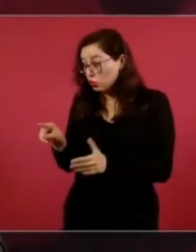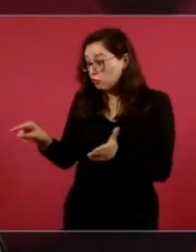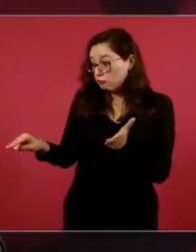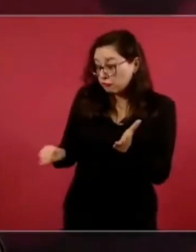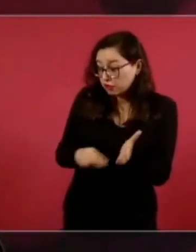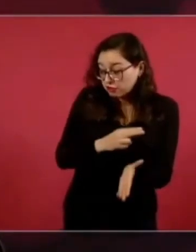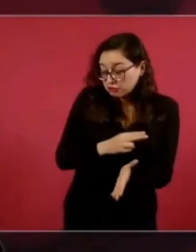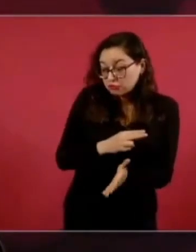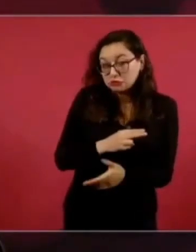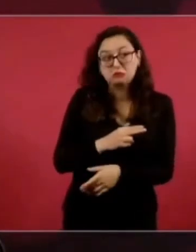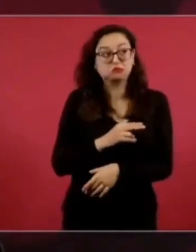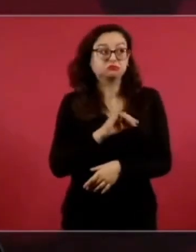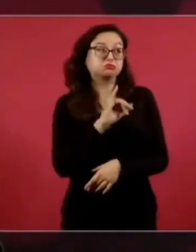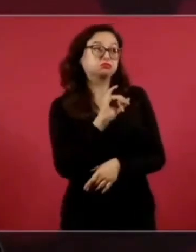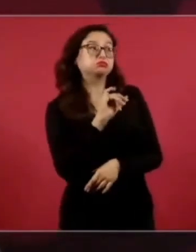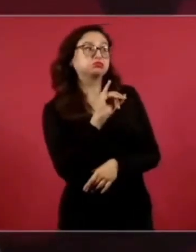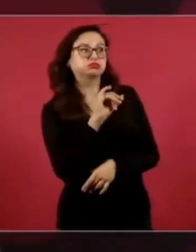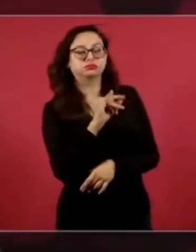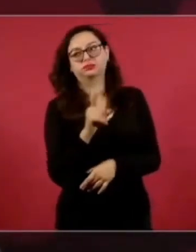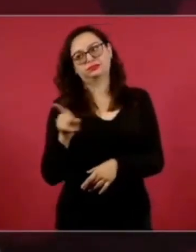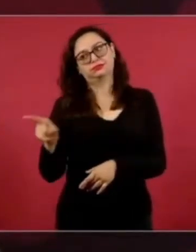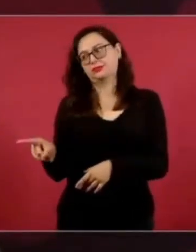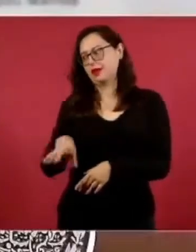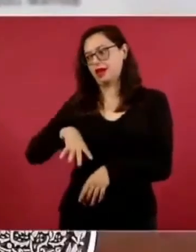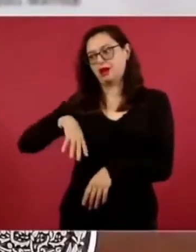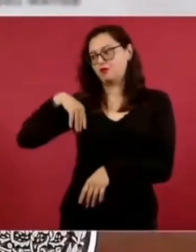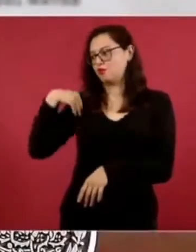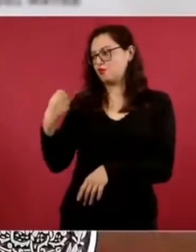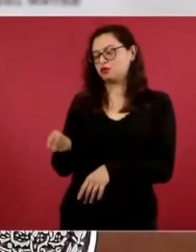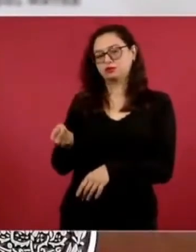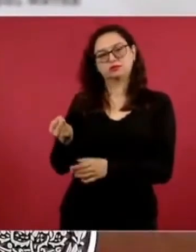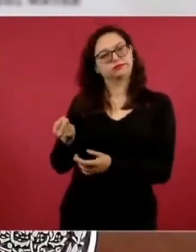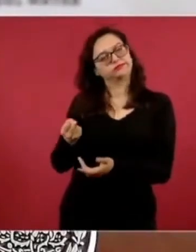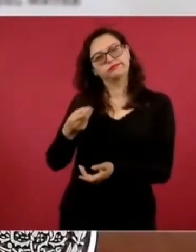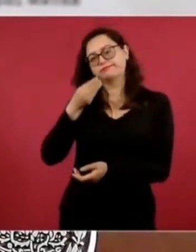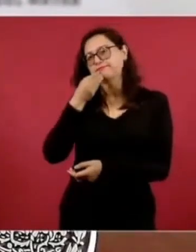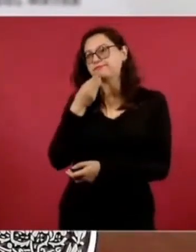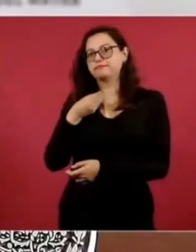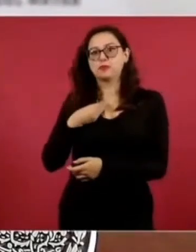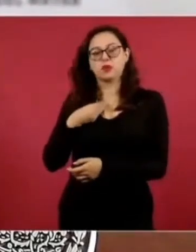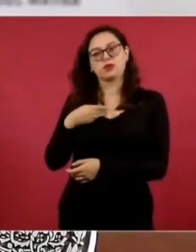que se excede en sus atribuciones.